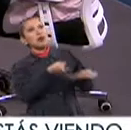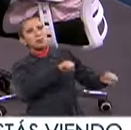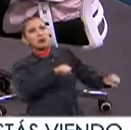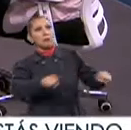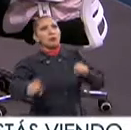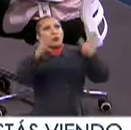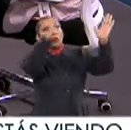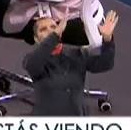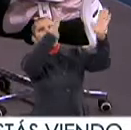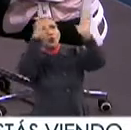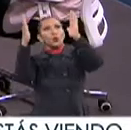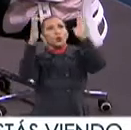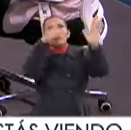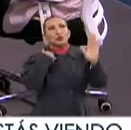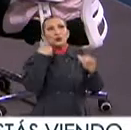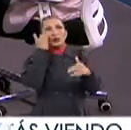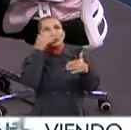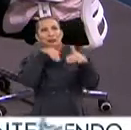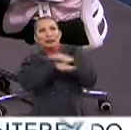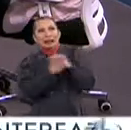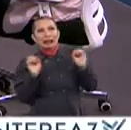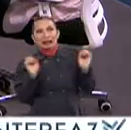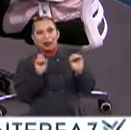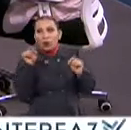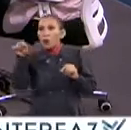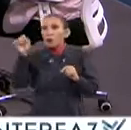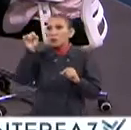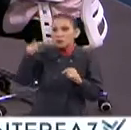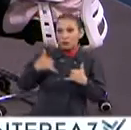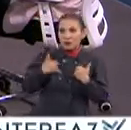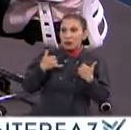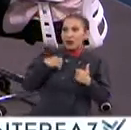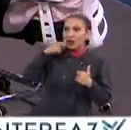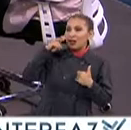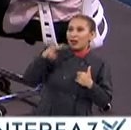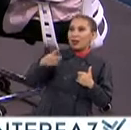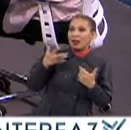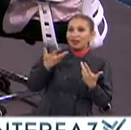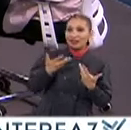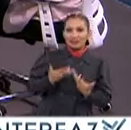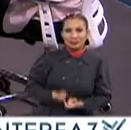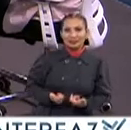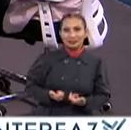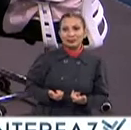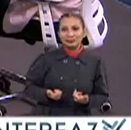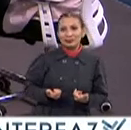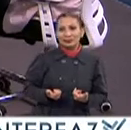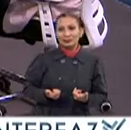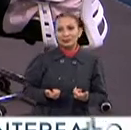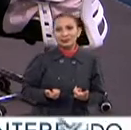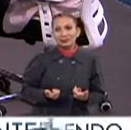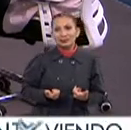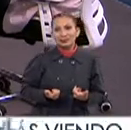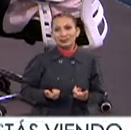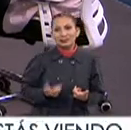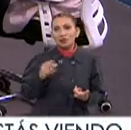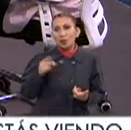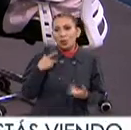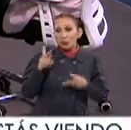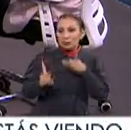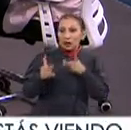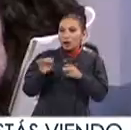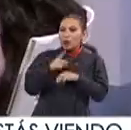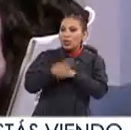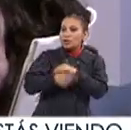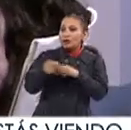movimiento de un edificio que ya no quiere regresar posteriormente También los mismos jóvenes que a veces no logramos dialogar